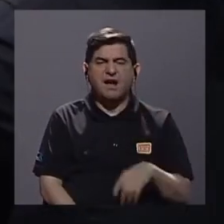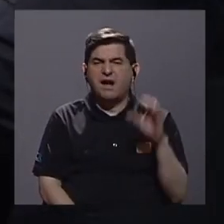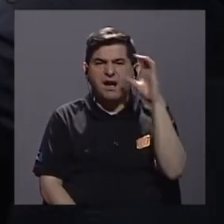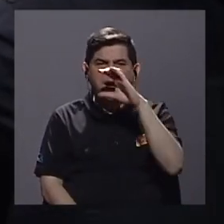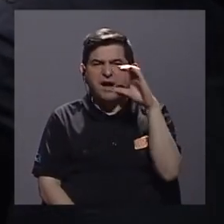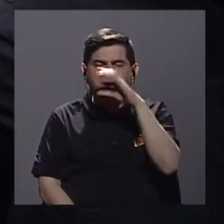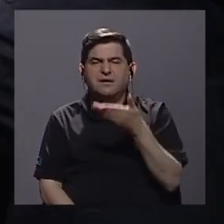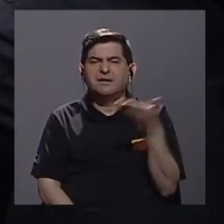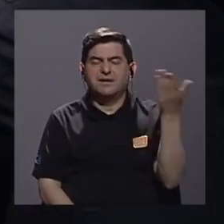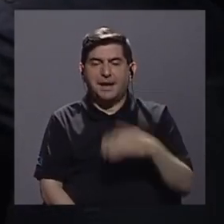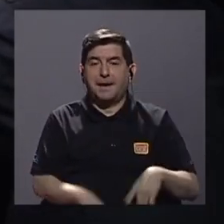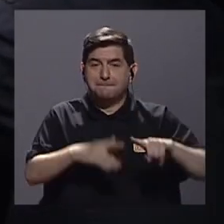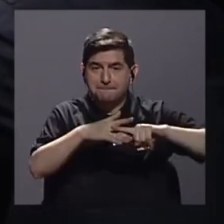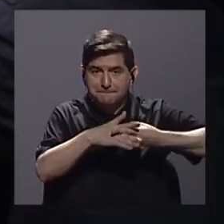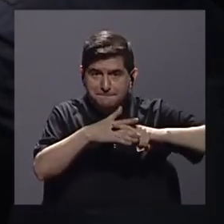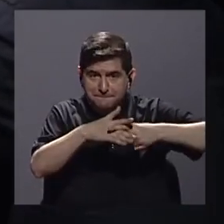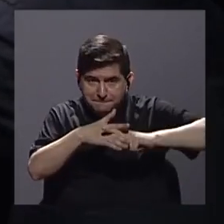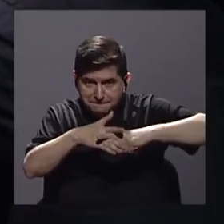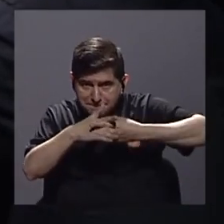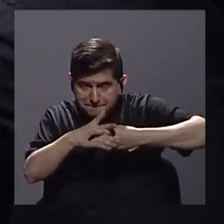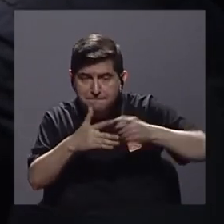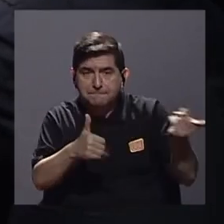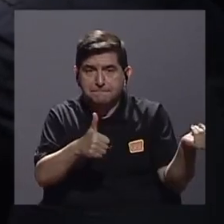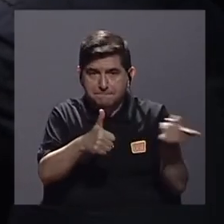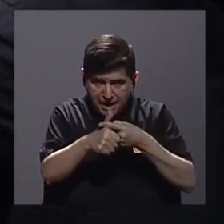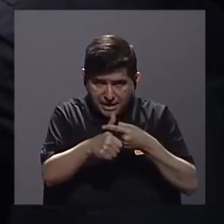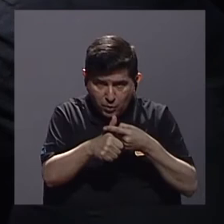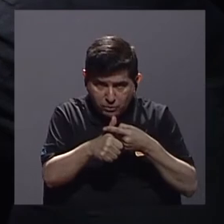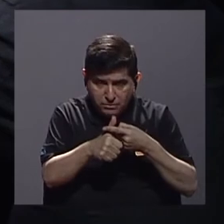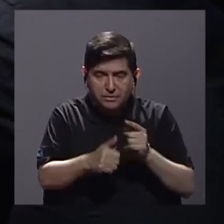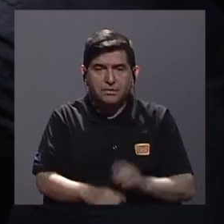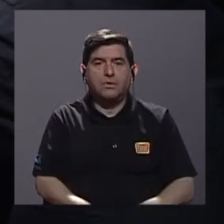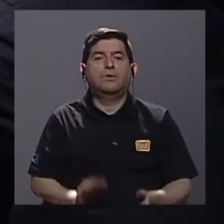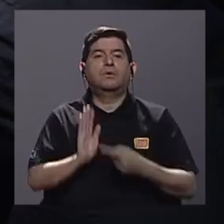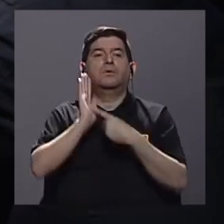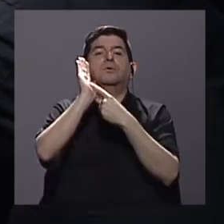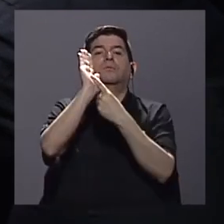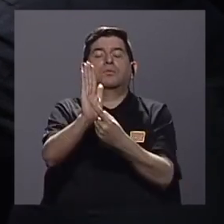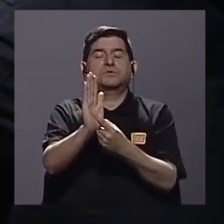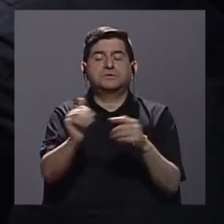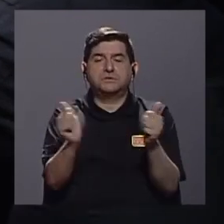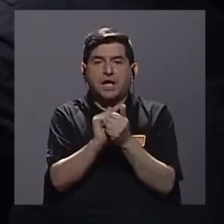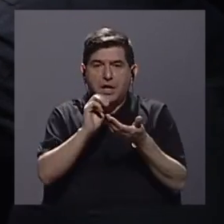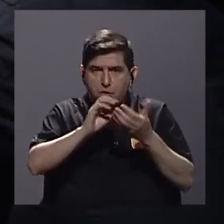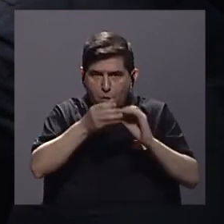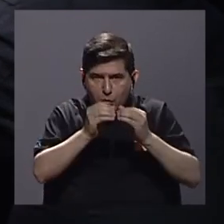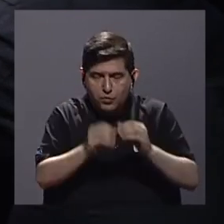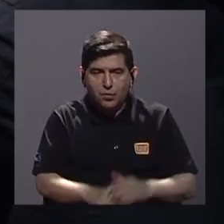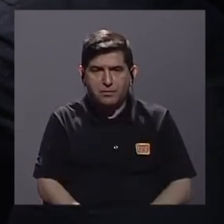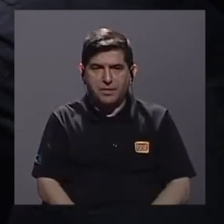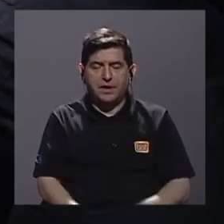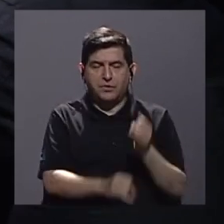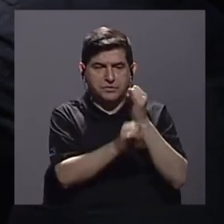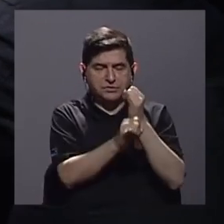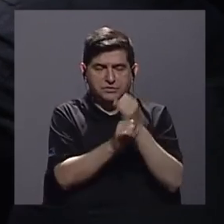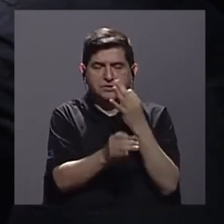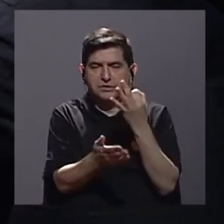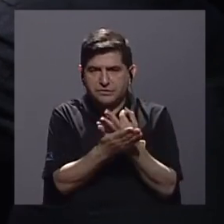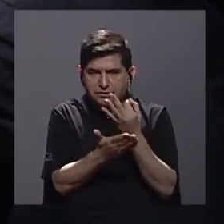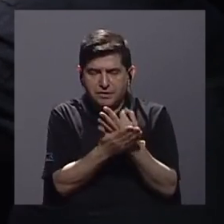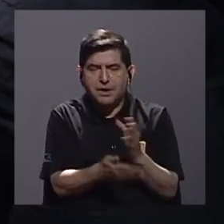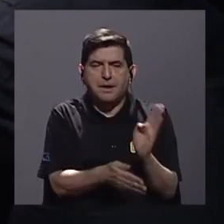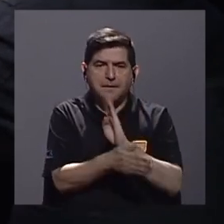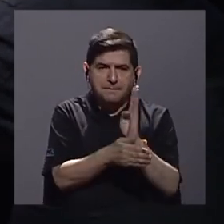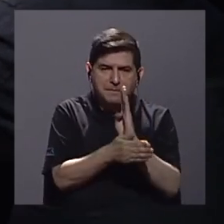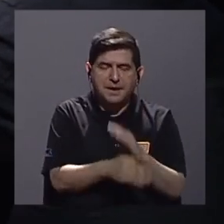buscar son los mecanismos primero para demostrar con datos ante los entes financiadores la